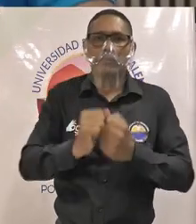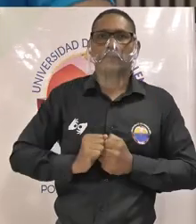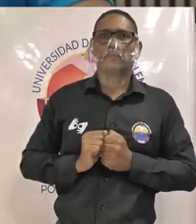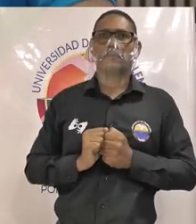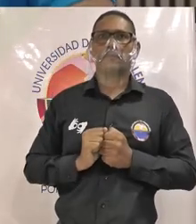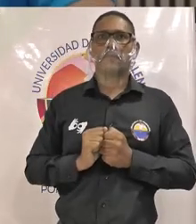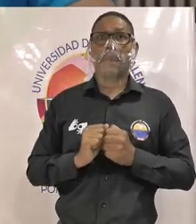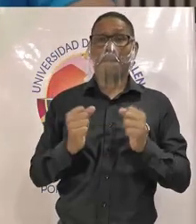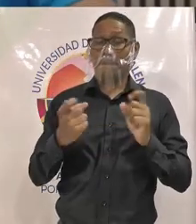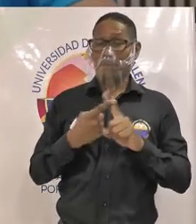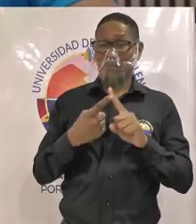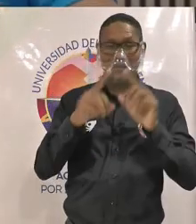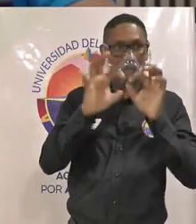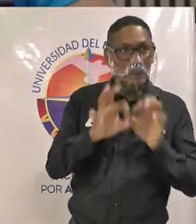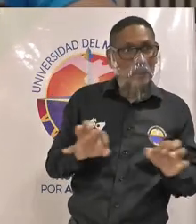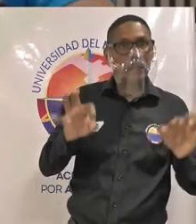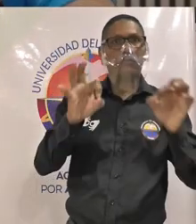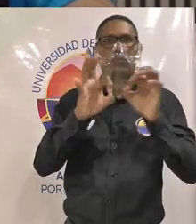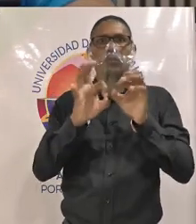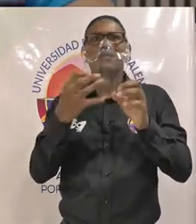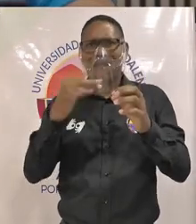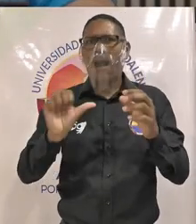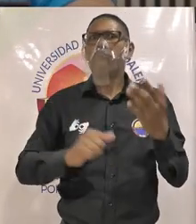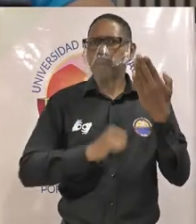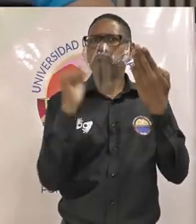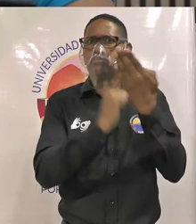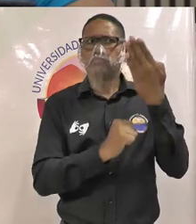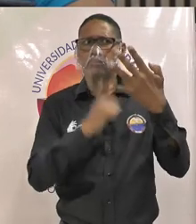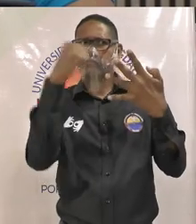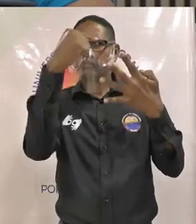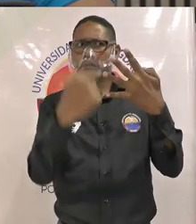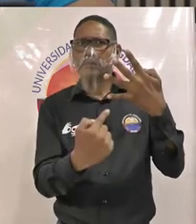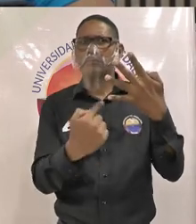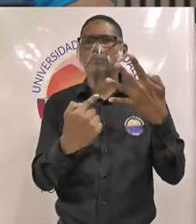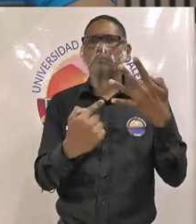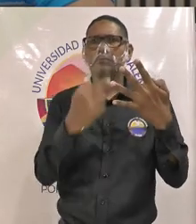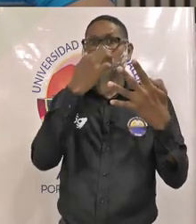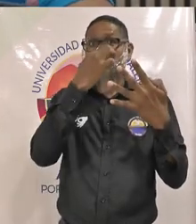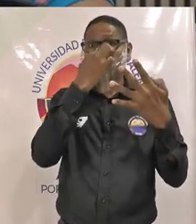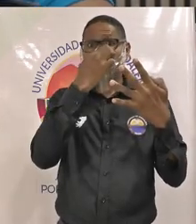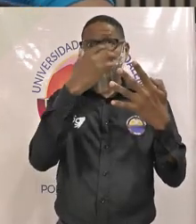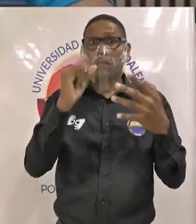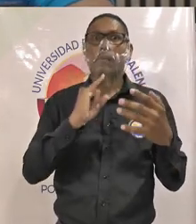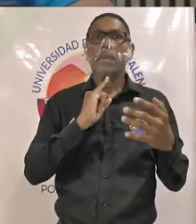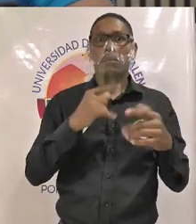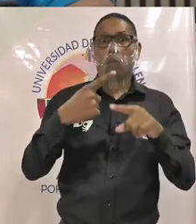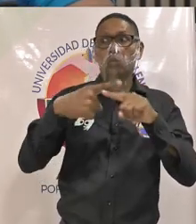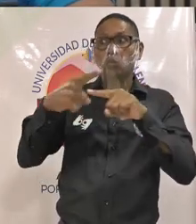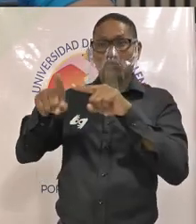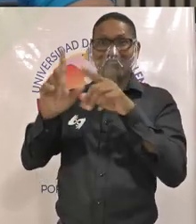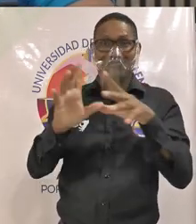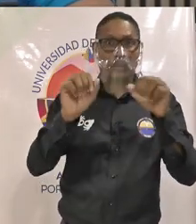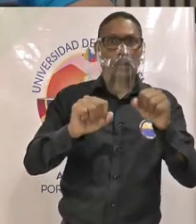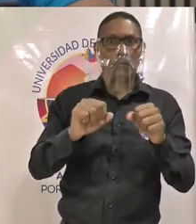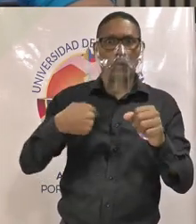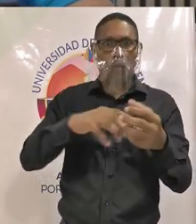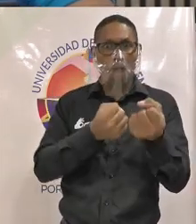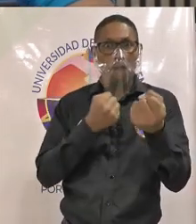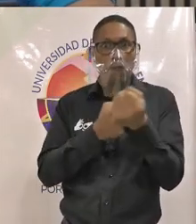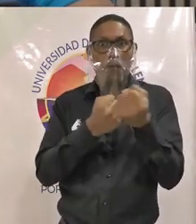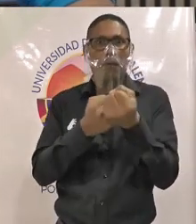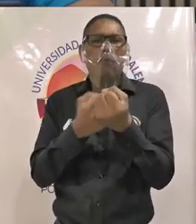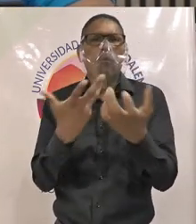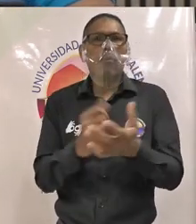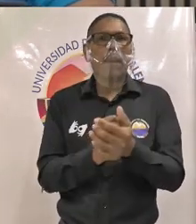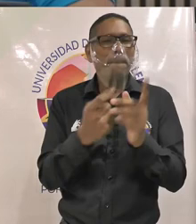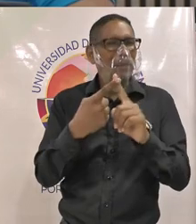fortalecer digamos las optativas que ya existen por ejemplo de lengua cágaba pero para fortalecer esto debemos recordar